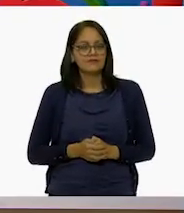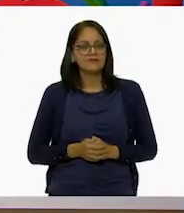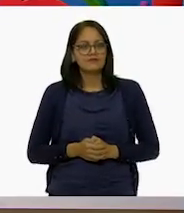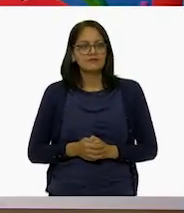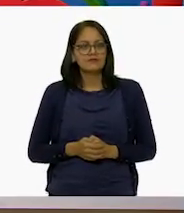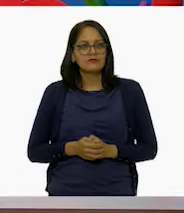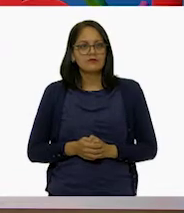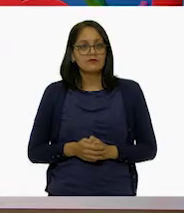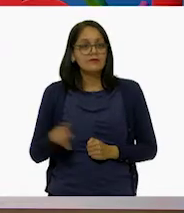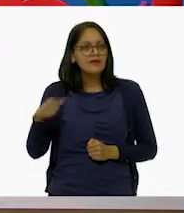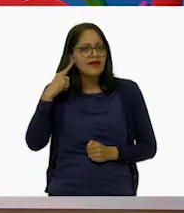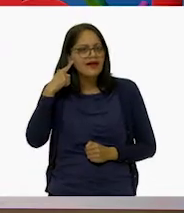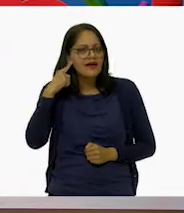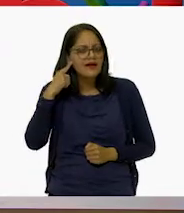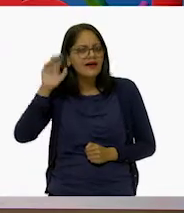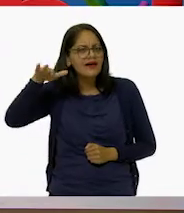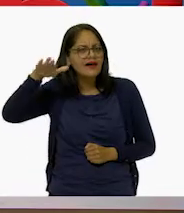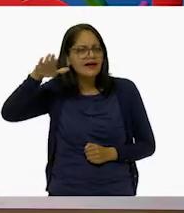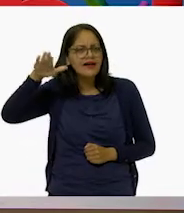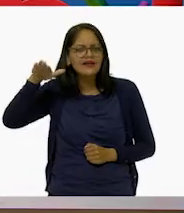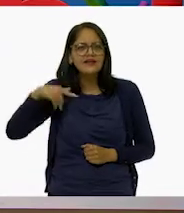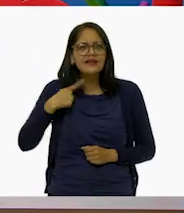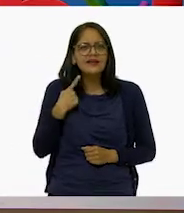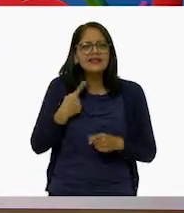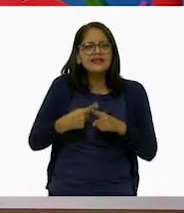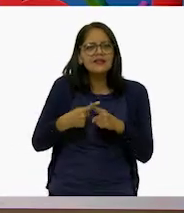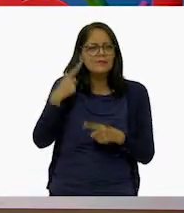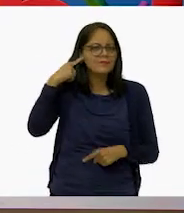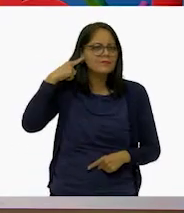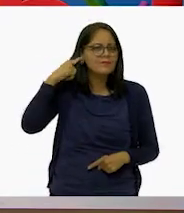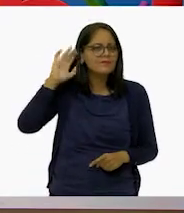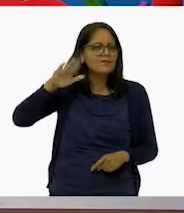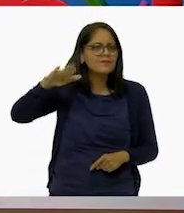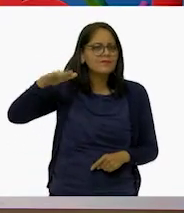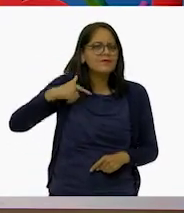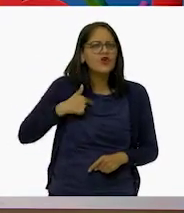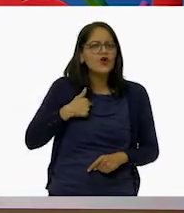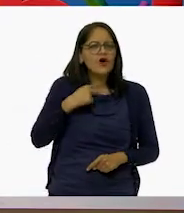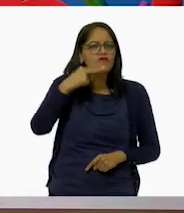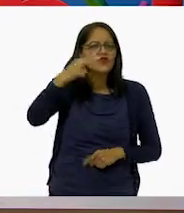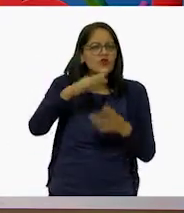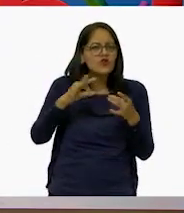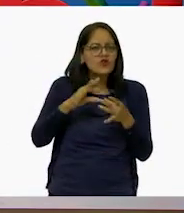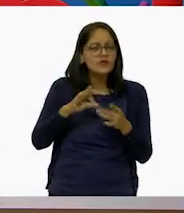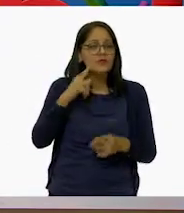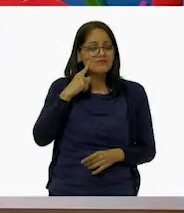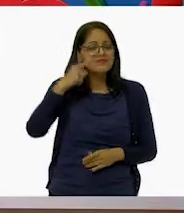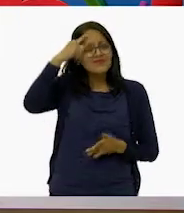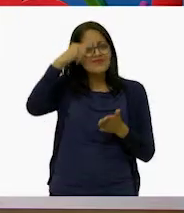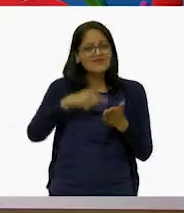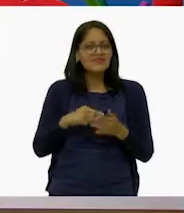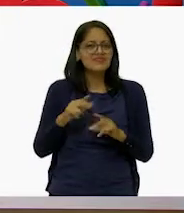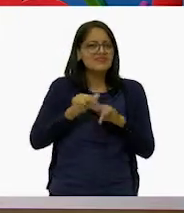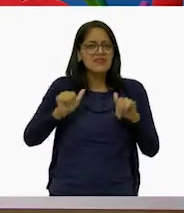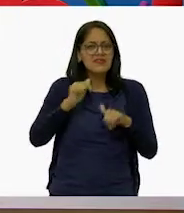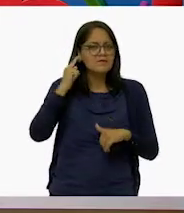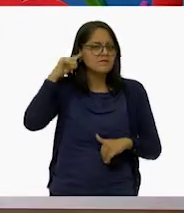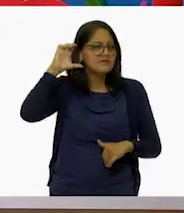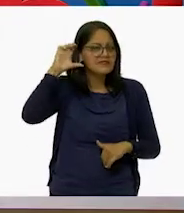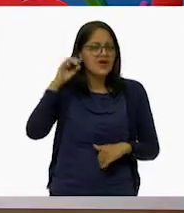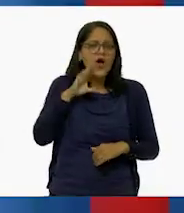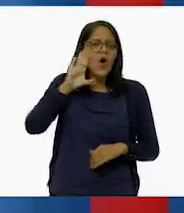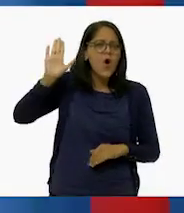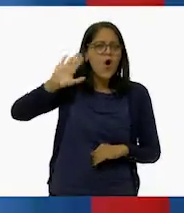¿Me escuchan? ¿Alguien me escucha? Uy, creo que siguen sin escucharme. Hola.